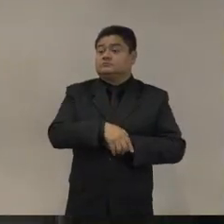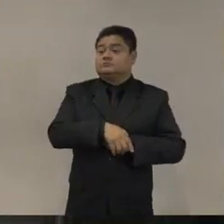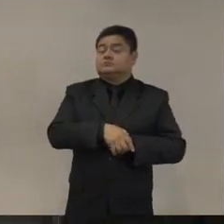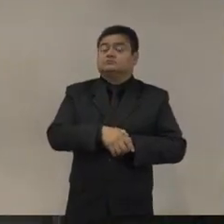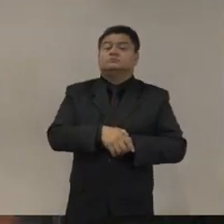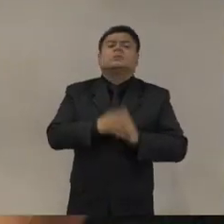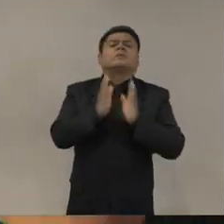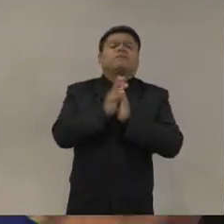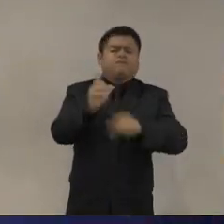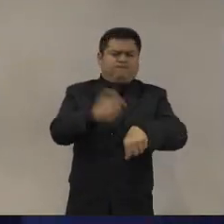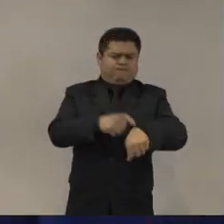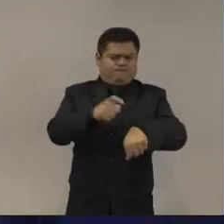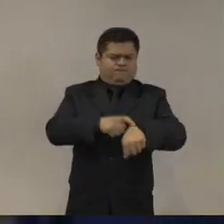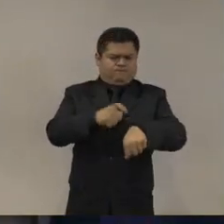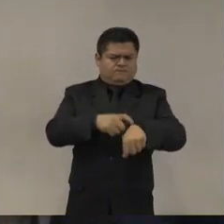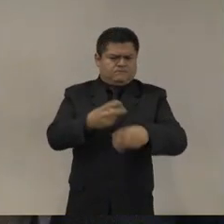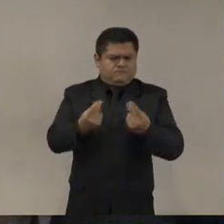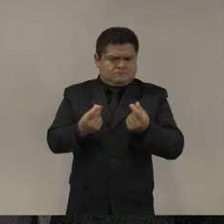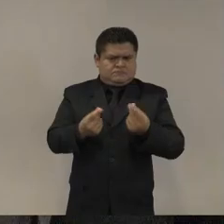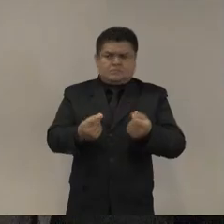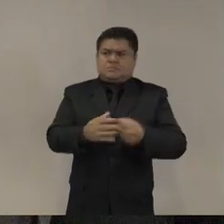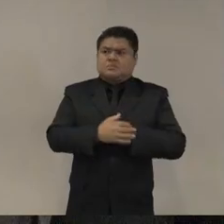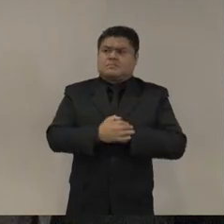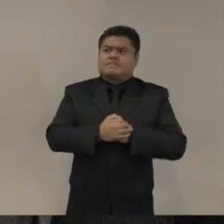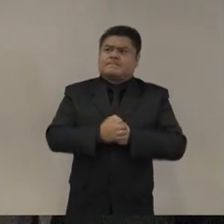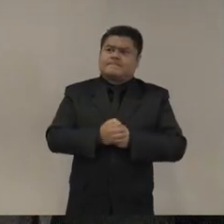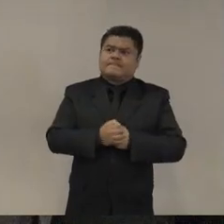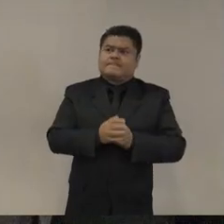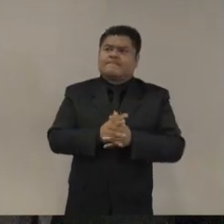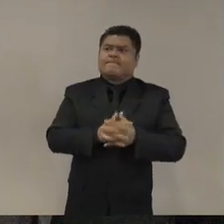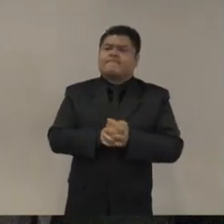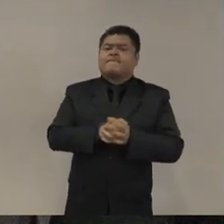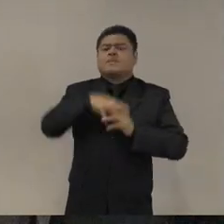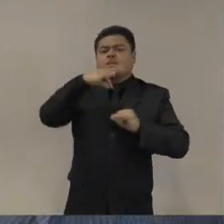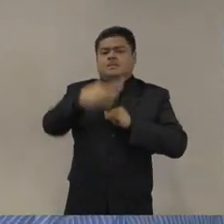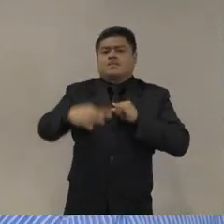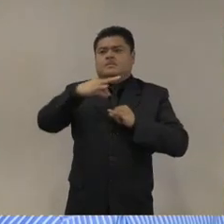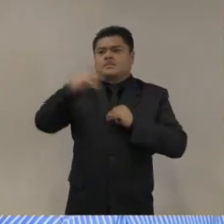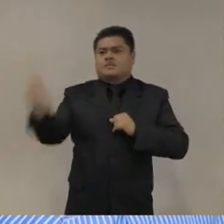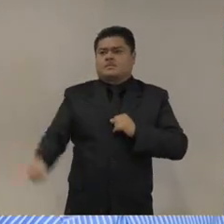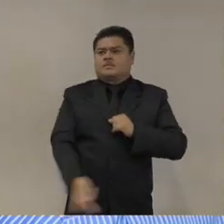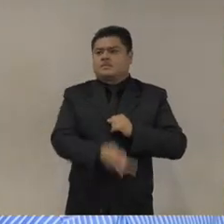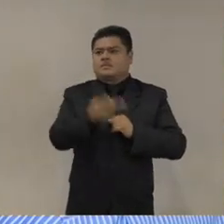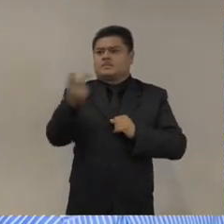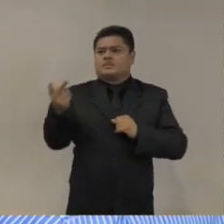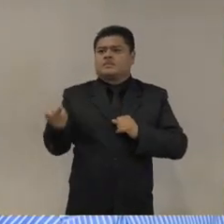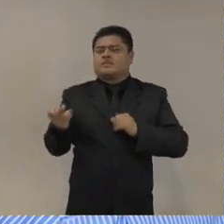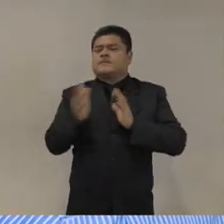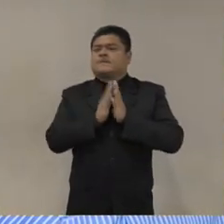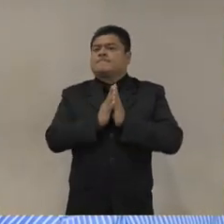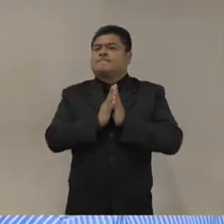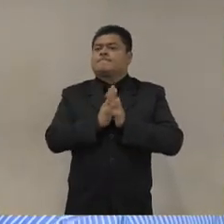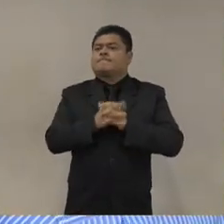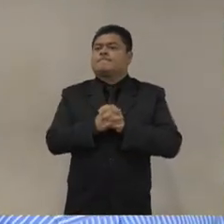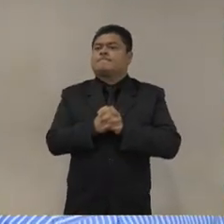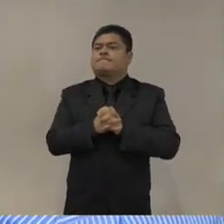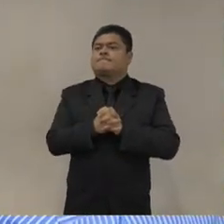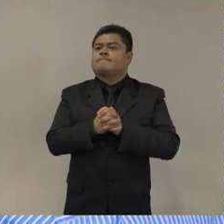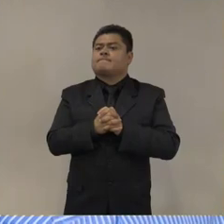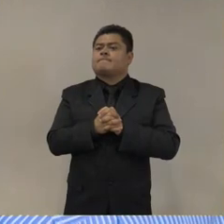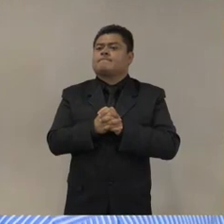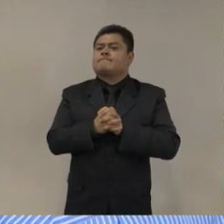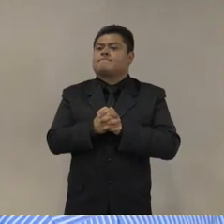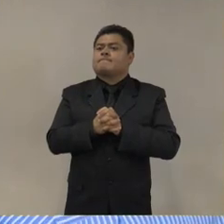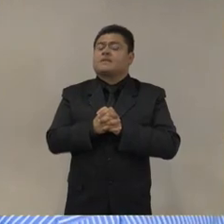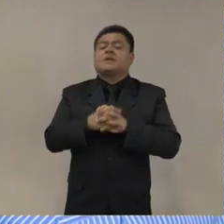controlar un poquito el tiempo y tengamos posibilidad al final de hacer algunas preguntas y luego me puedes voltear la computadora para que quien hable pueda ver los minutos